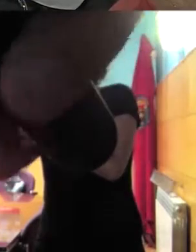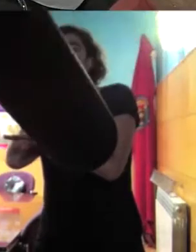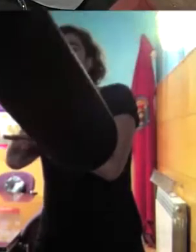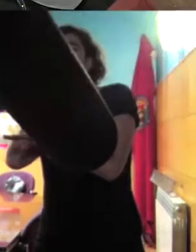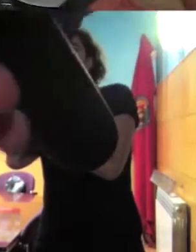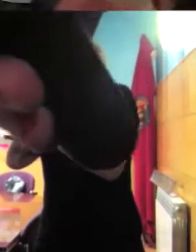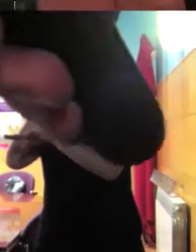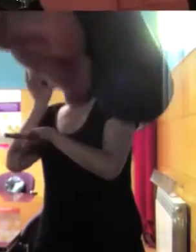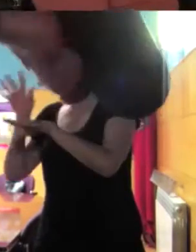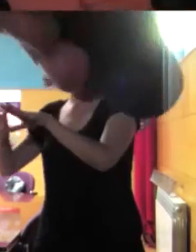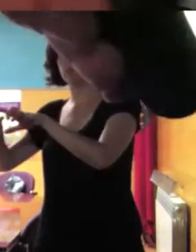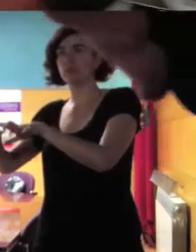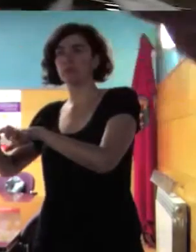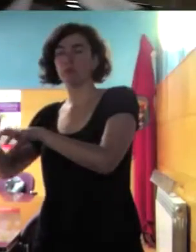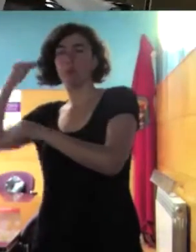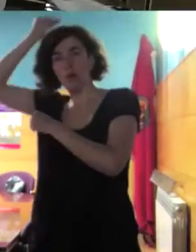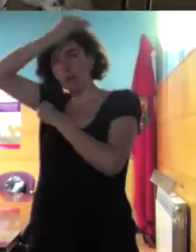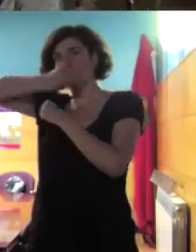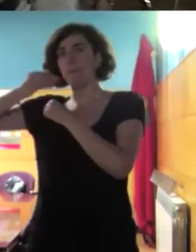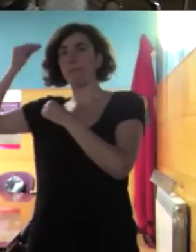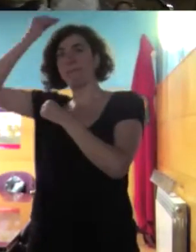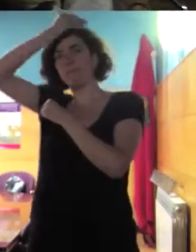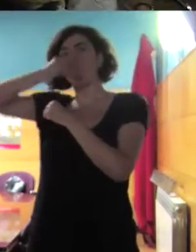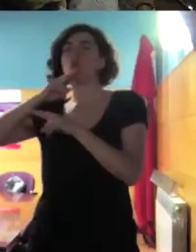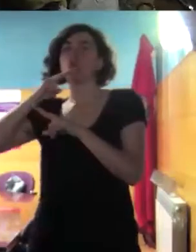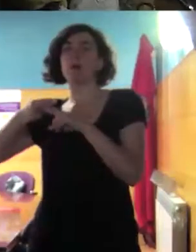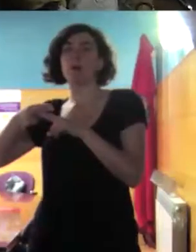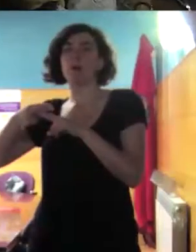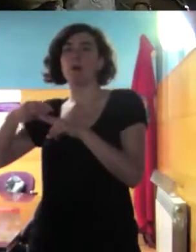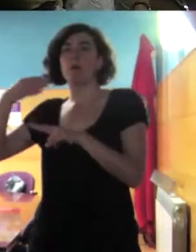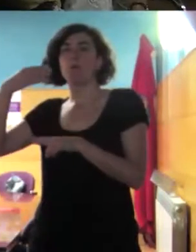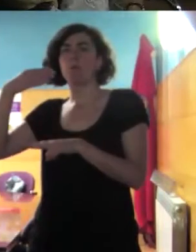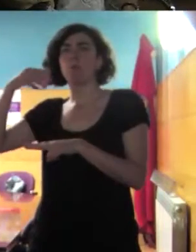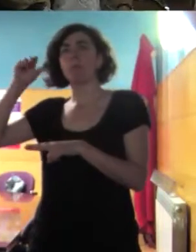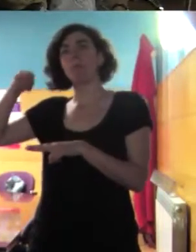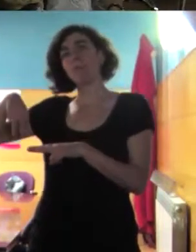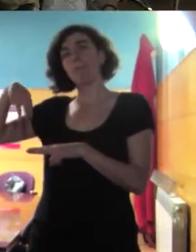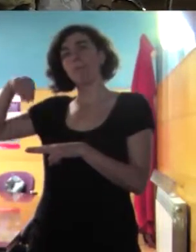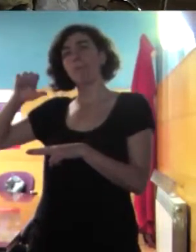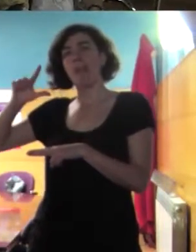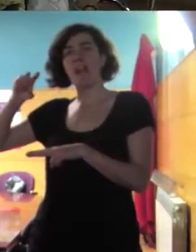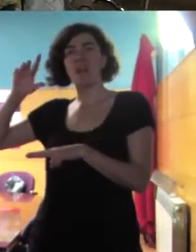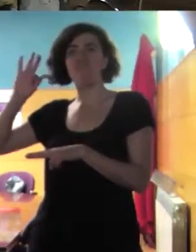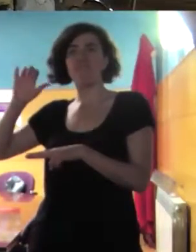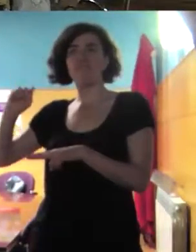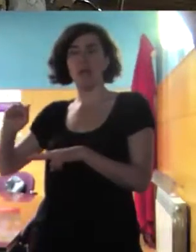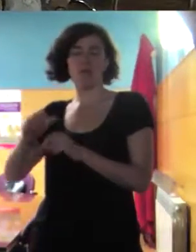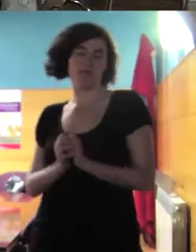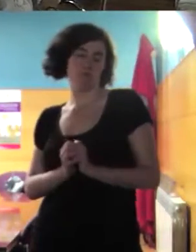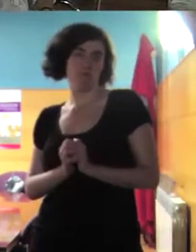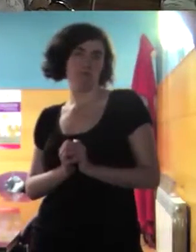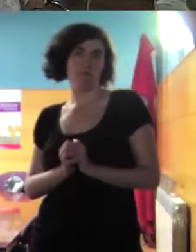que se llama belfa entonces lo hizo de una manera muy despectiva muy despectiva